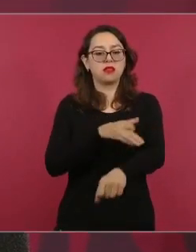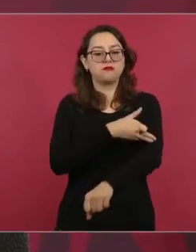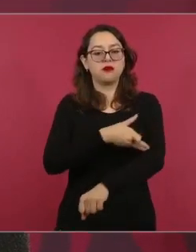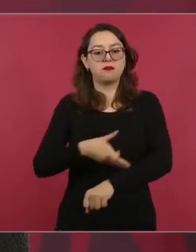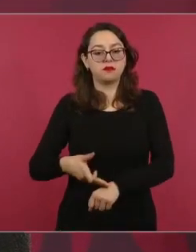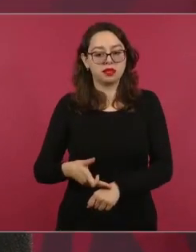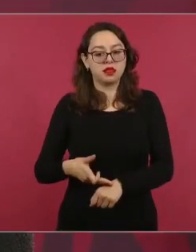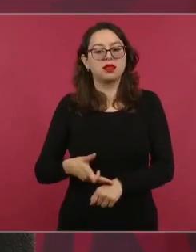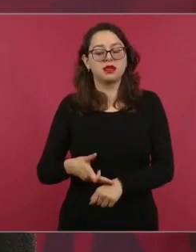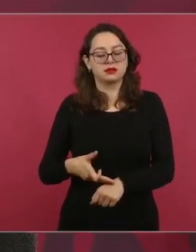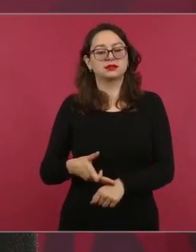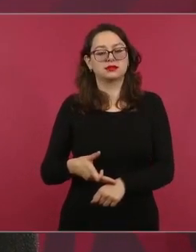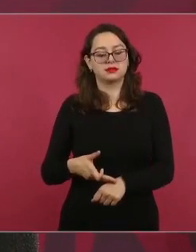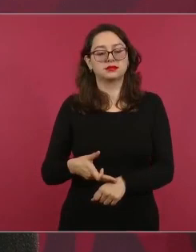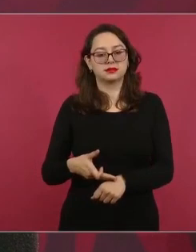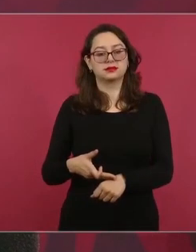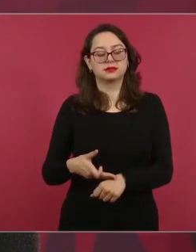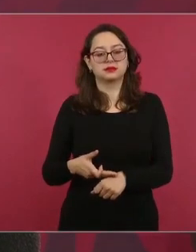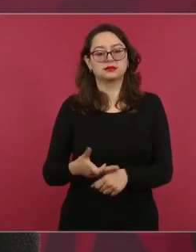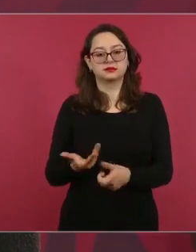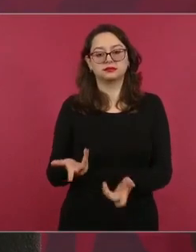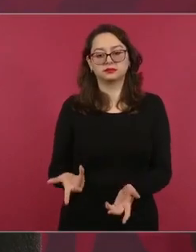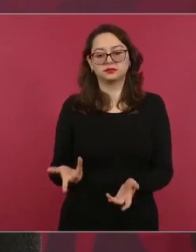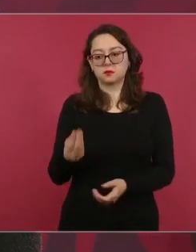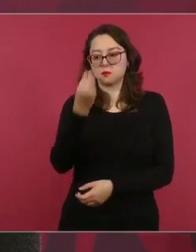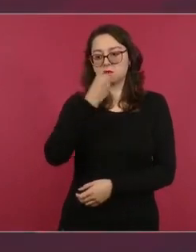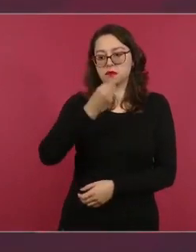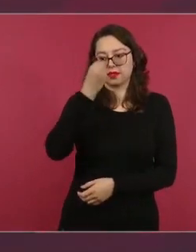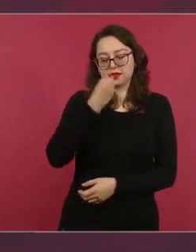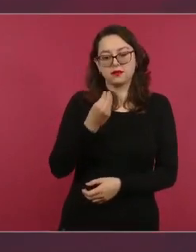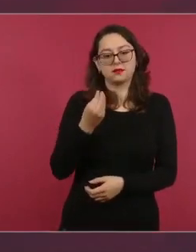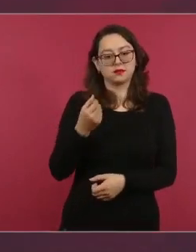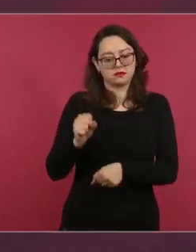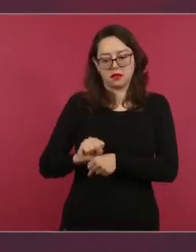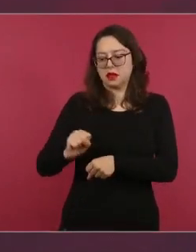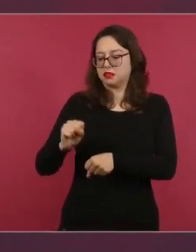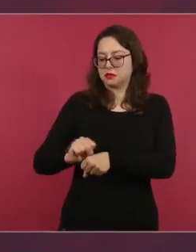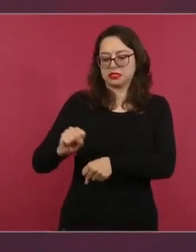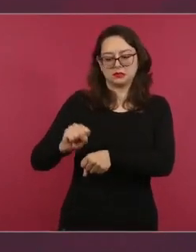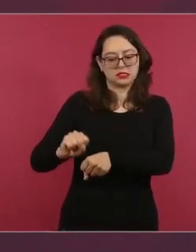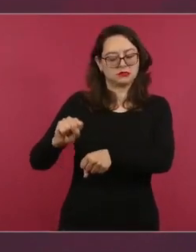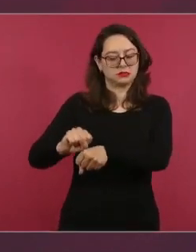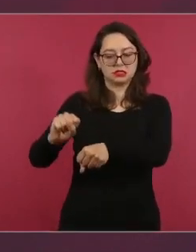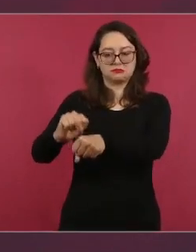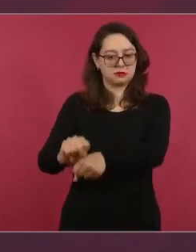Este apoyo que implica